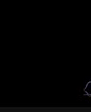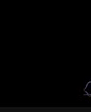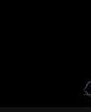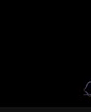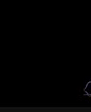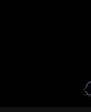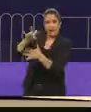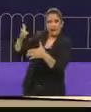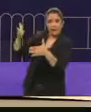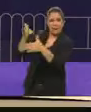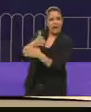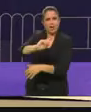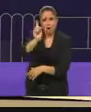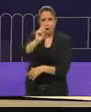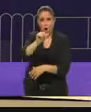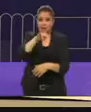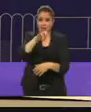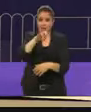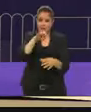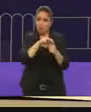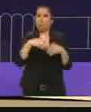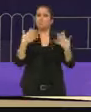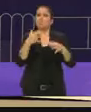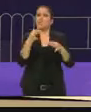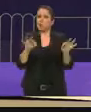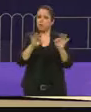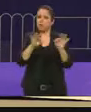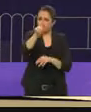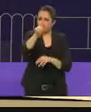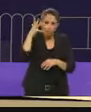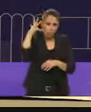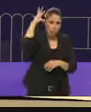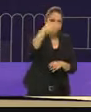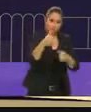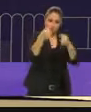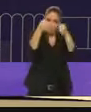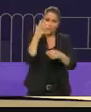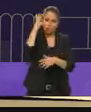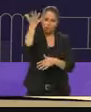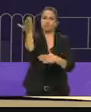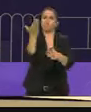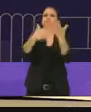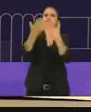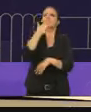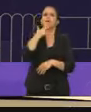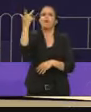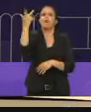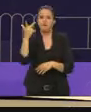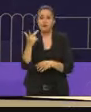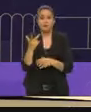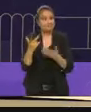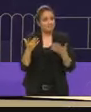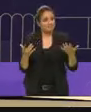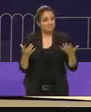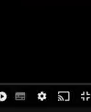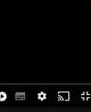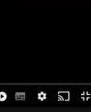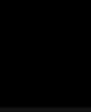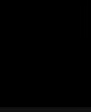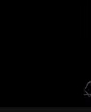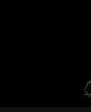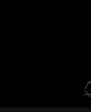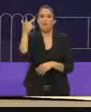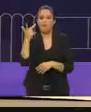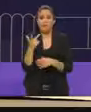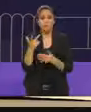hicieron alusiones a esta para tu futuro para poder garantizarte un futuro mejor no podemos desaprovechar